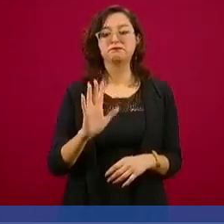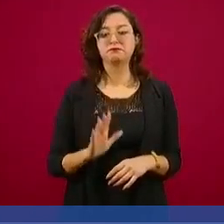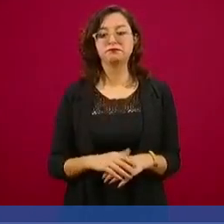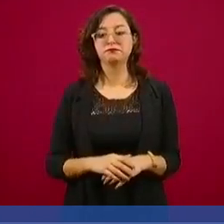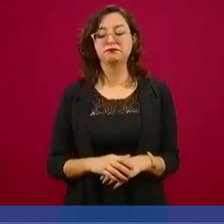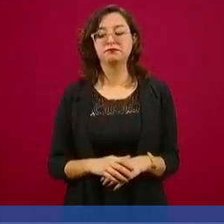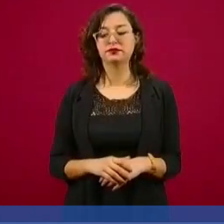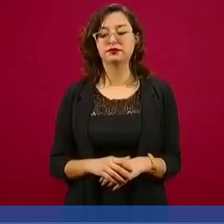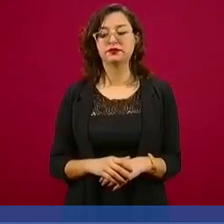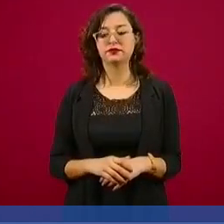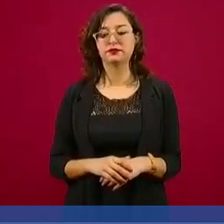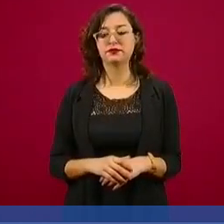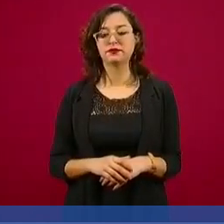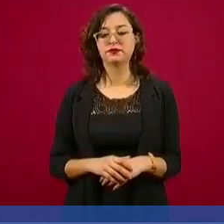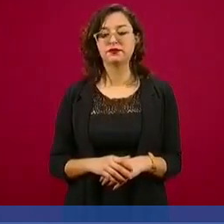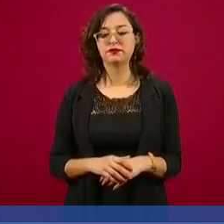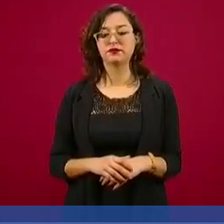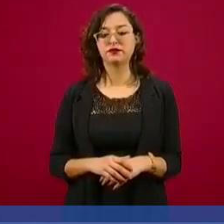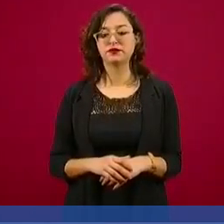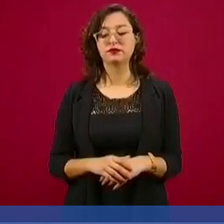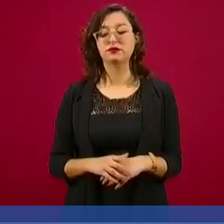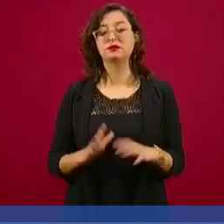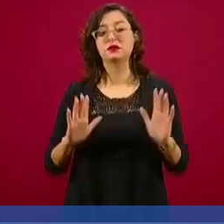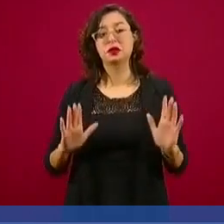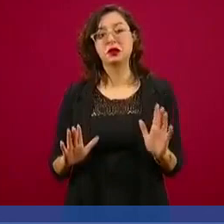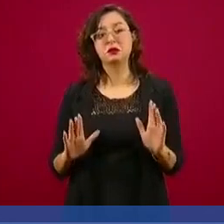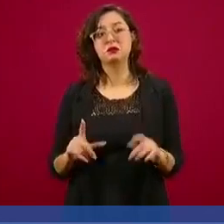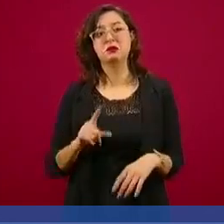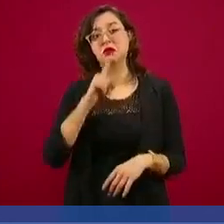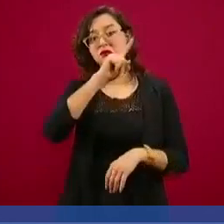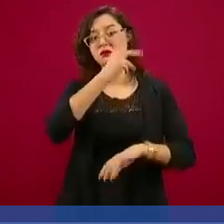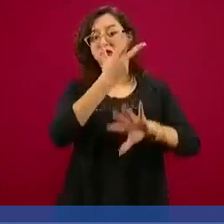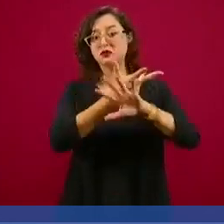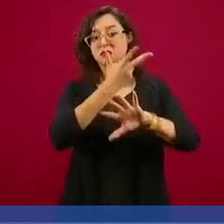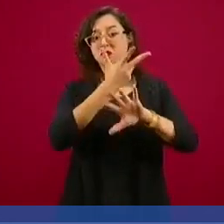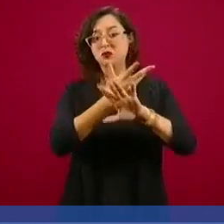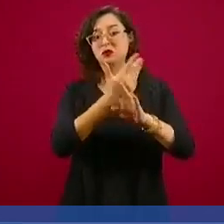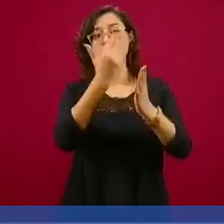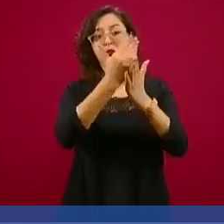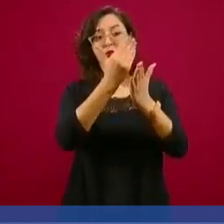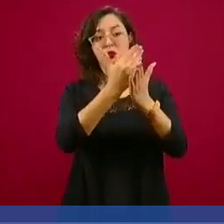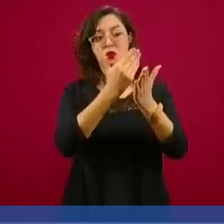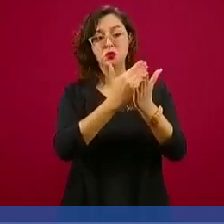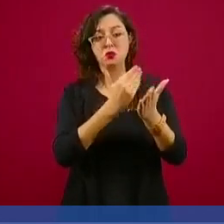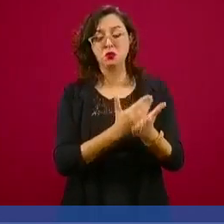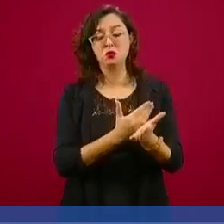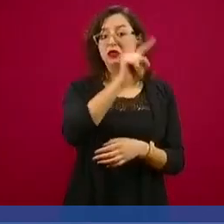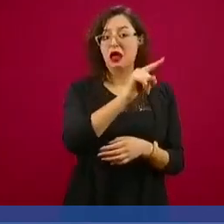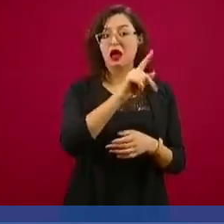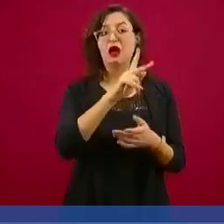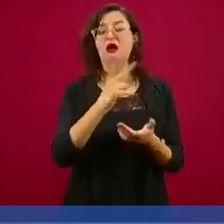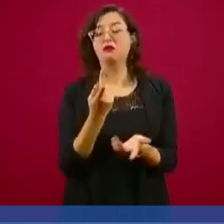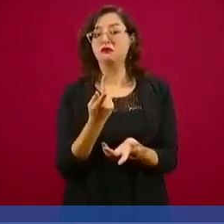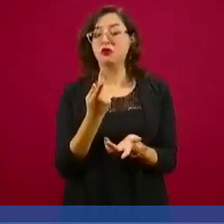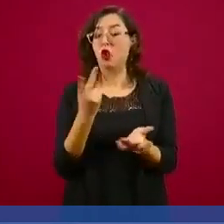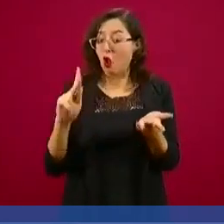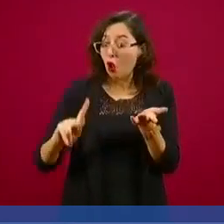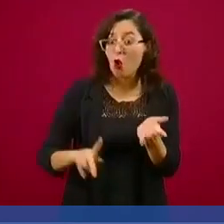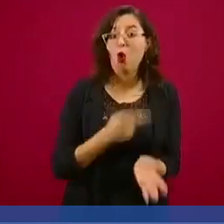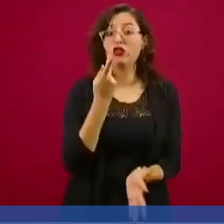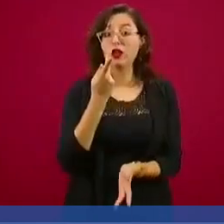también hace falta, de acuerdo al protocolo de salud, que yo me haga otra prueba, estoy